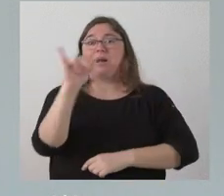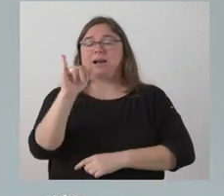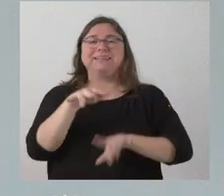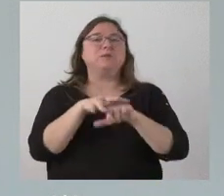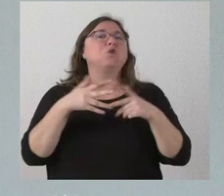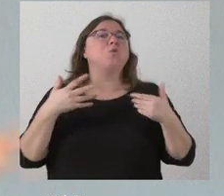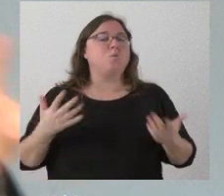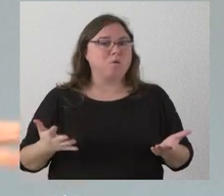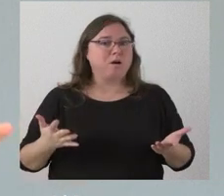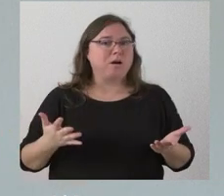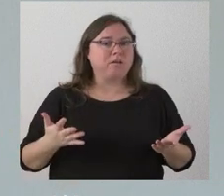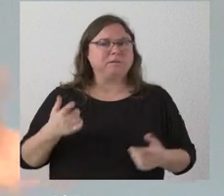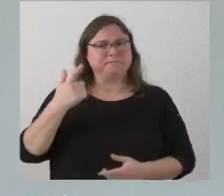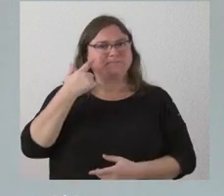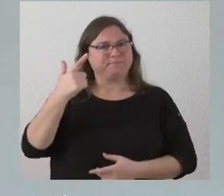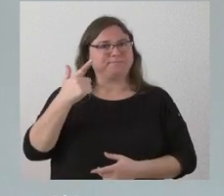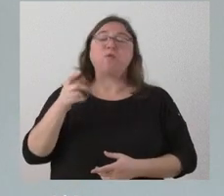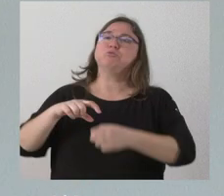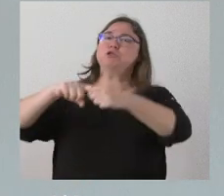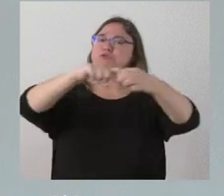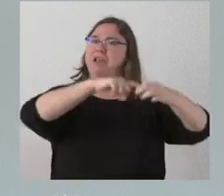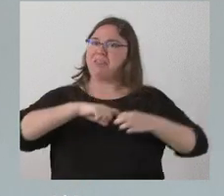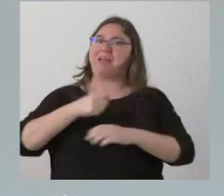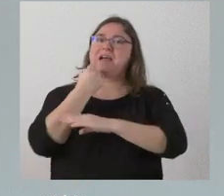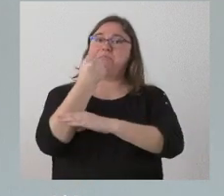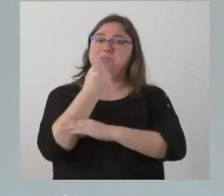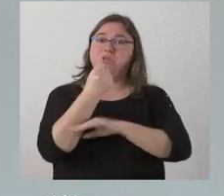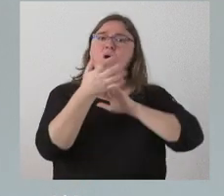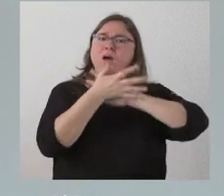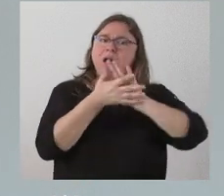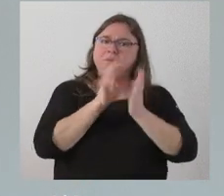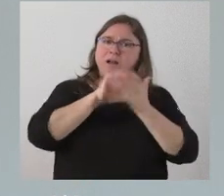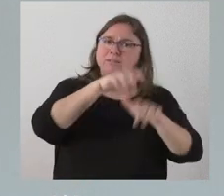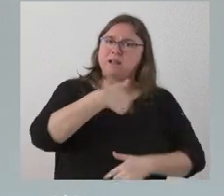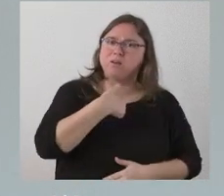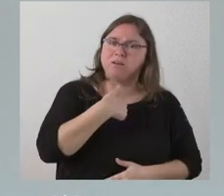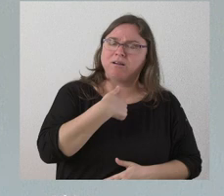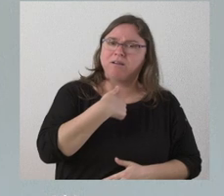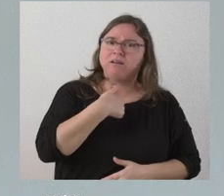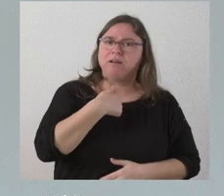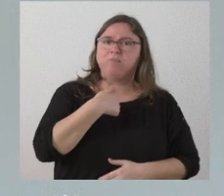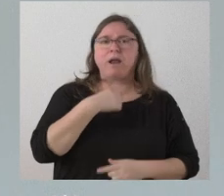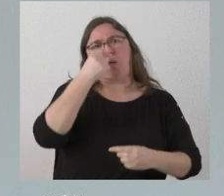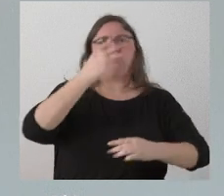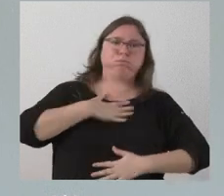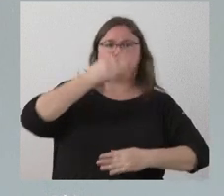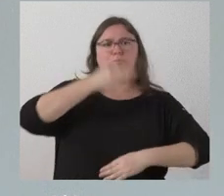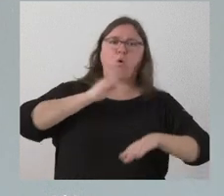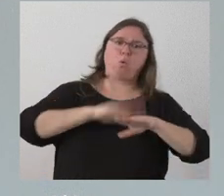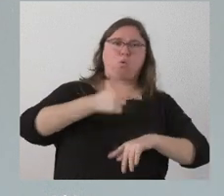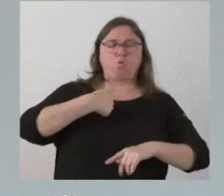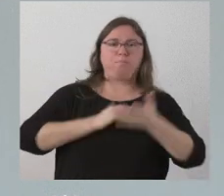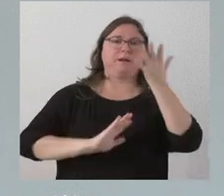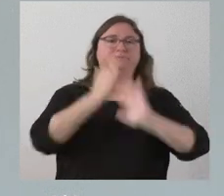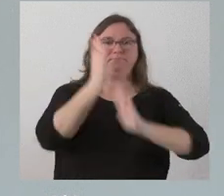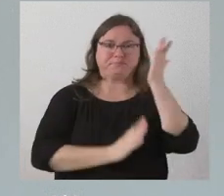circunstancias vemos que hay un elemento de solidaridad y de apoyo y cuando habla de Castilla y León vemos que es para echar la culpa al operativo de incendios